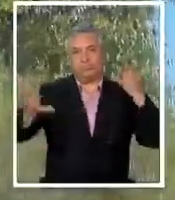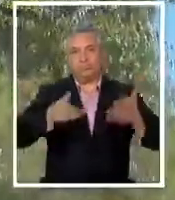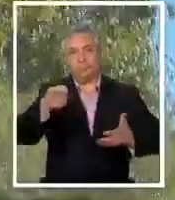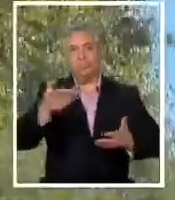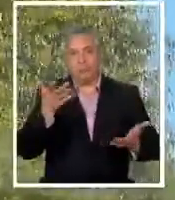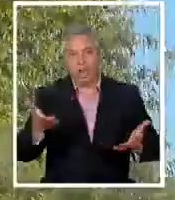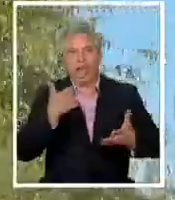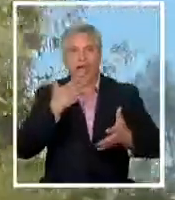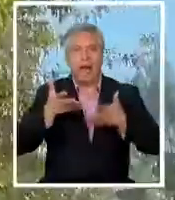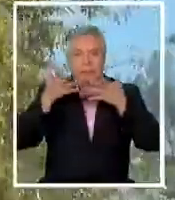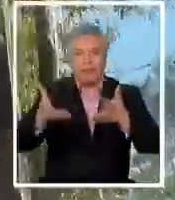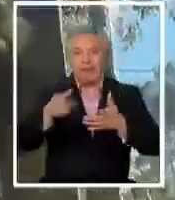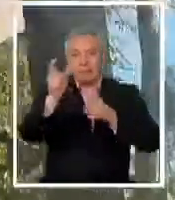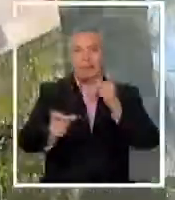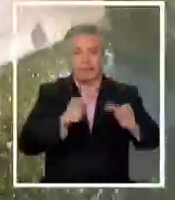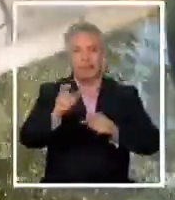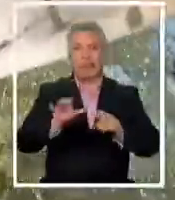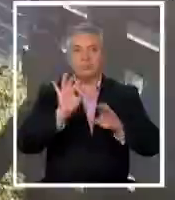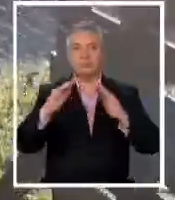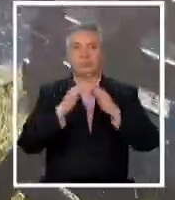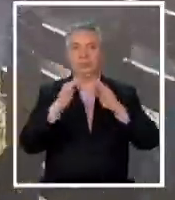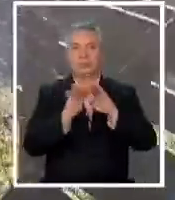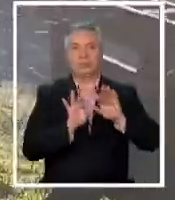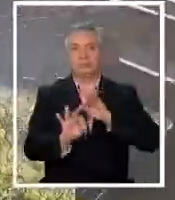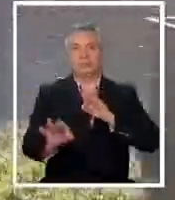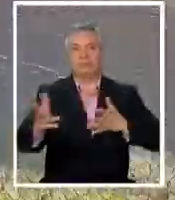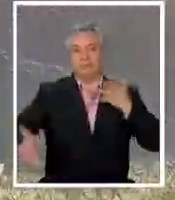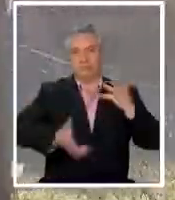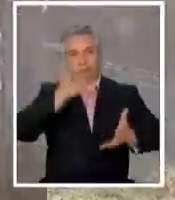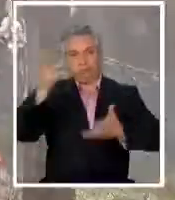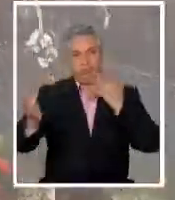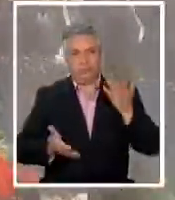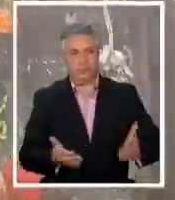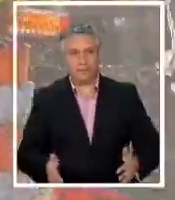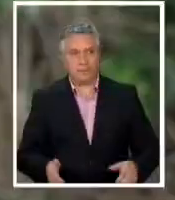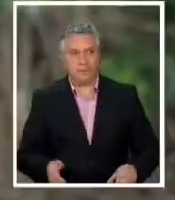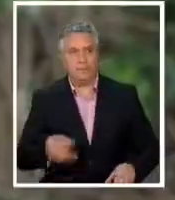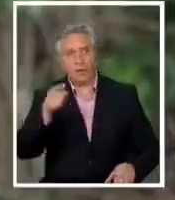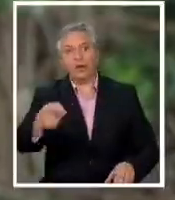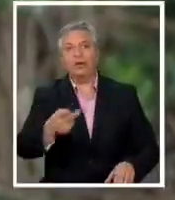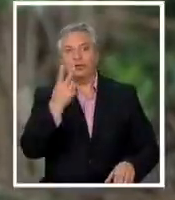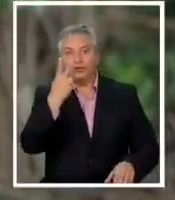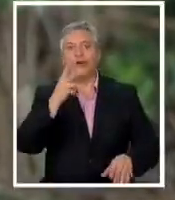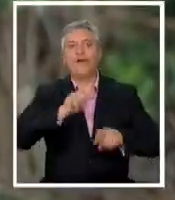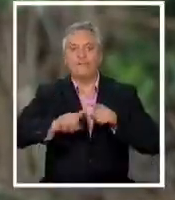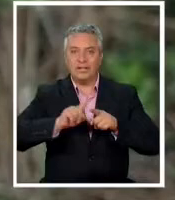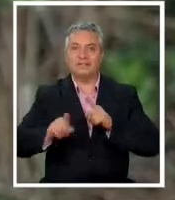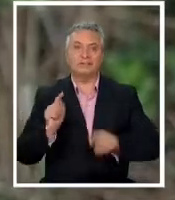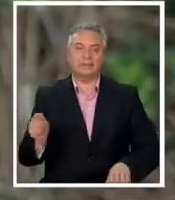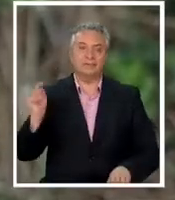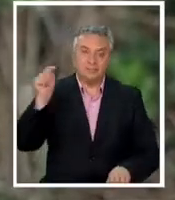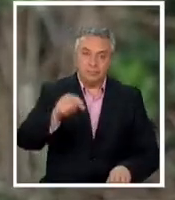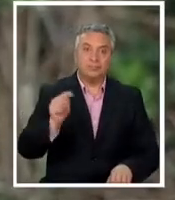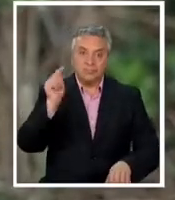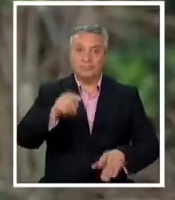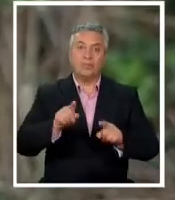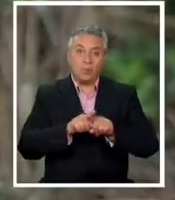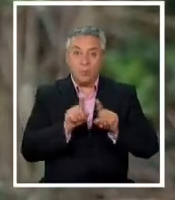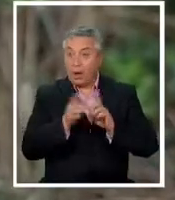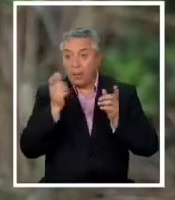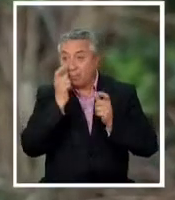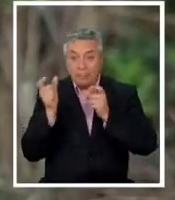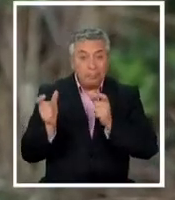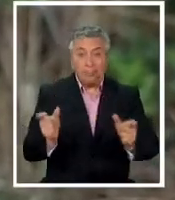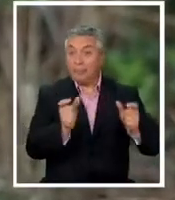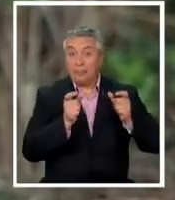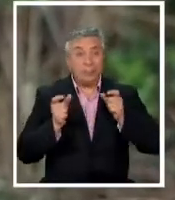amenazas que terminaron con la quema de la vivienda. La fiscalía mandaba dos veces media hora a la custodia y